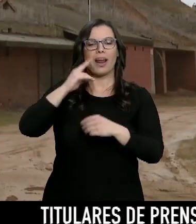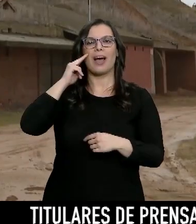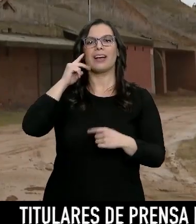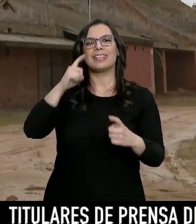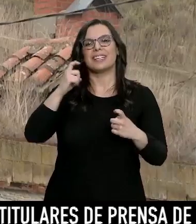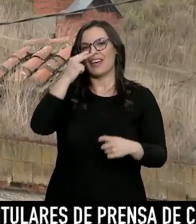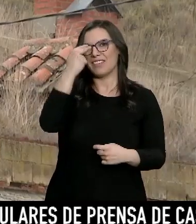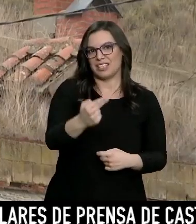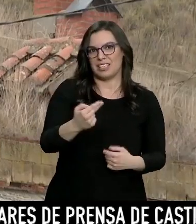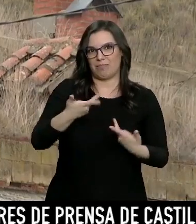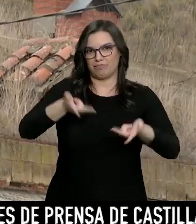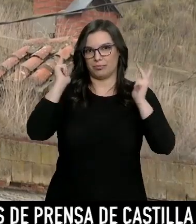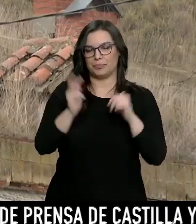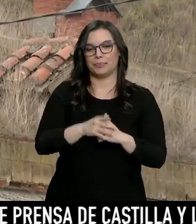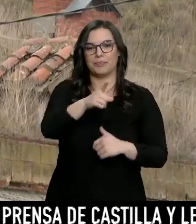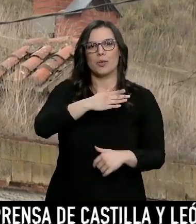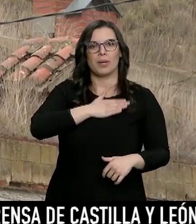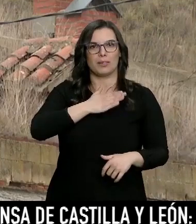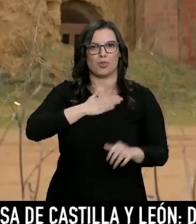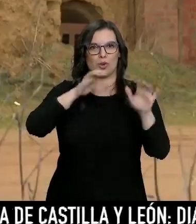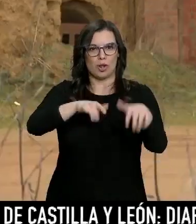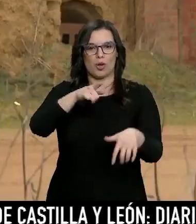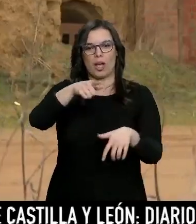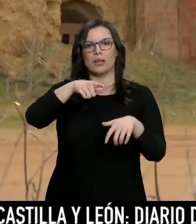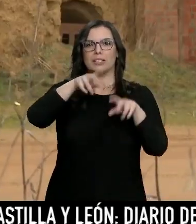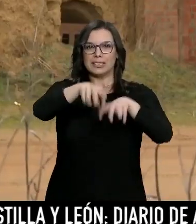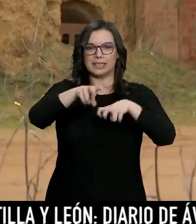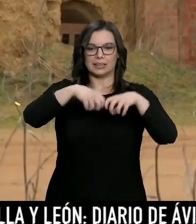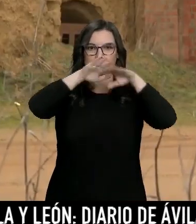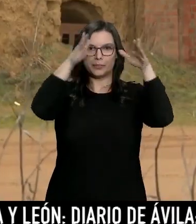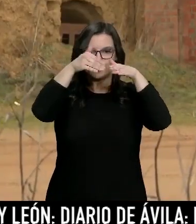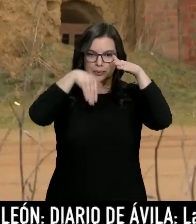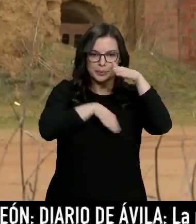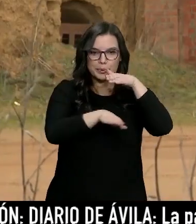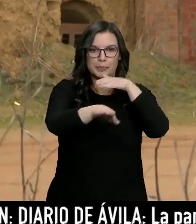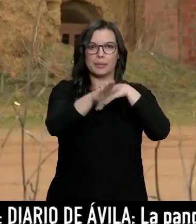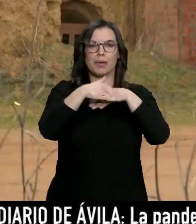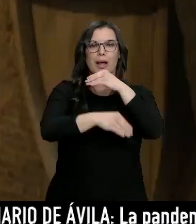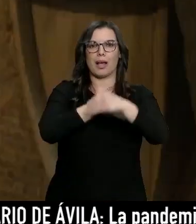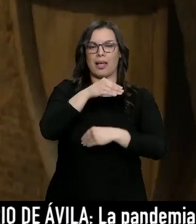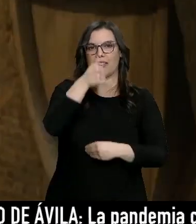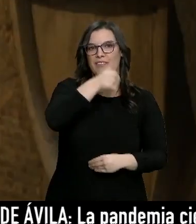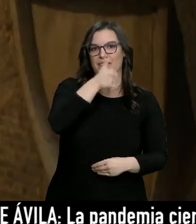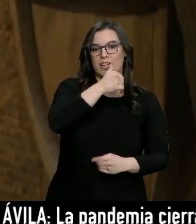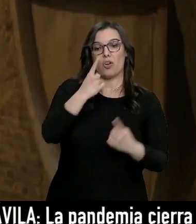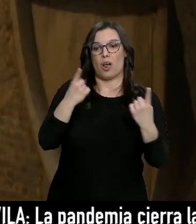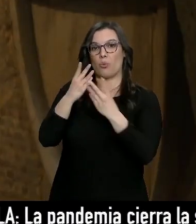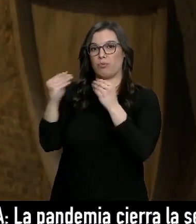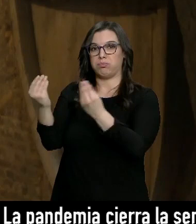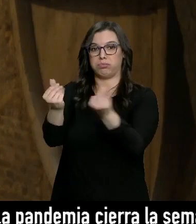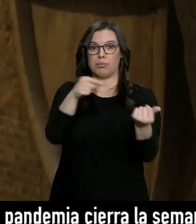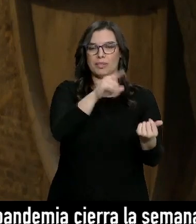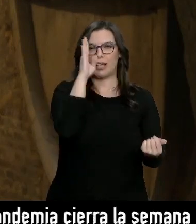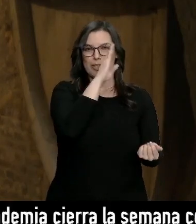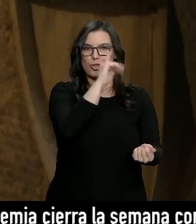Son parte del patrimonio leonés bodegas excavadas en tierra para hacer vino. Muchas han desaparecido, pero otras como esta permanecen